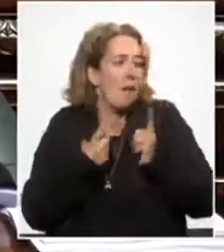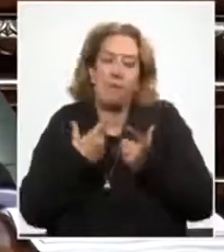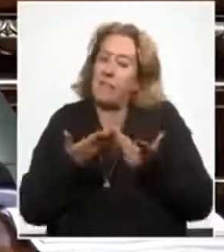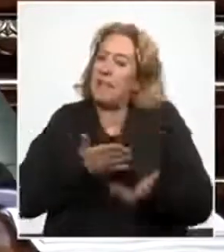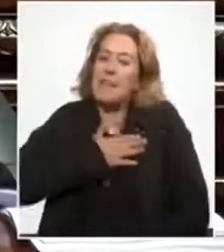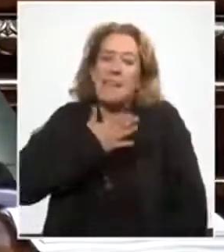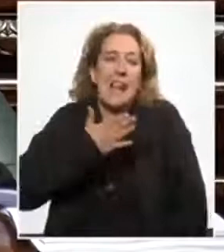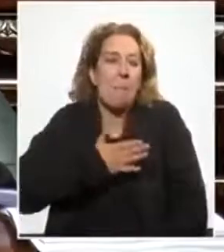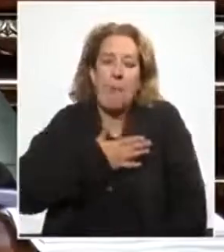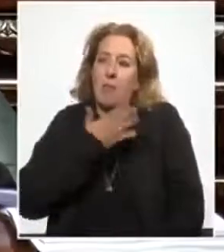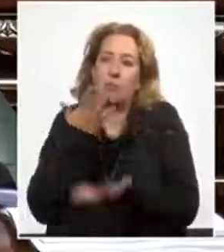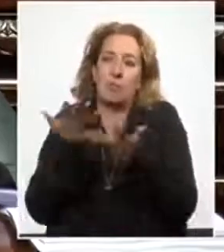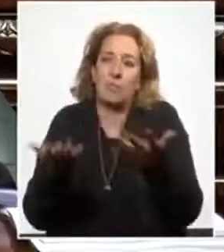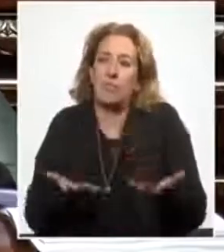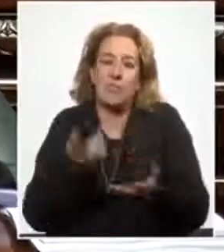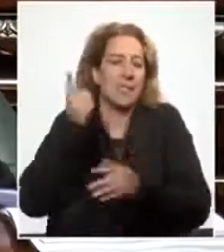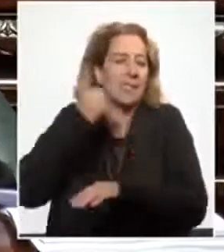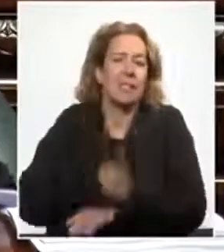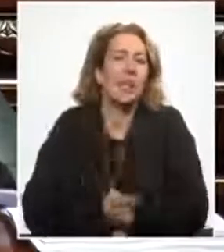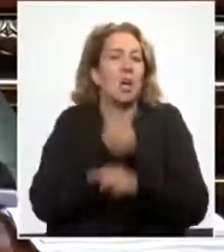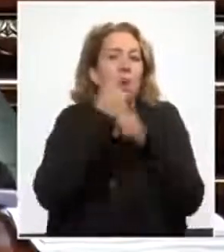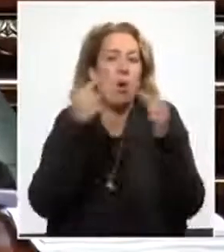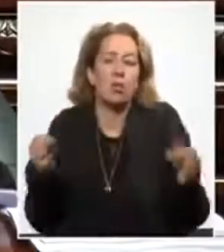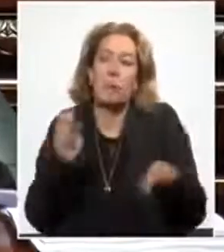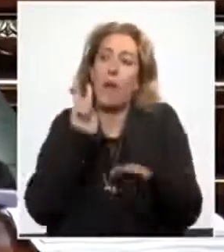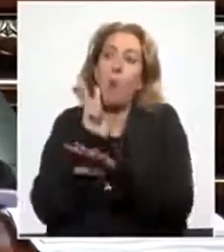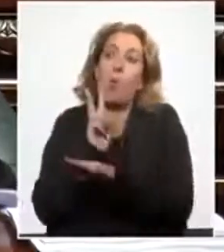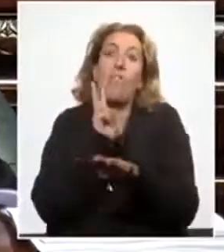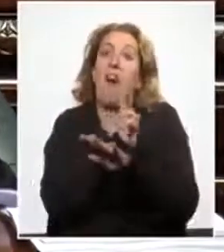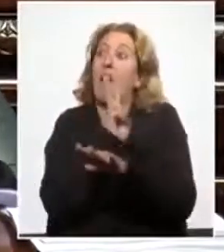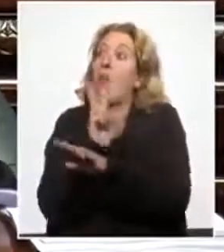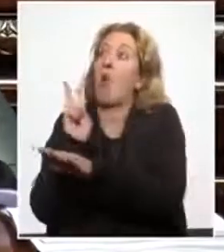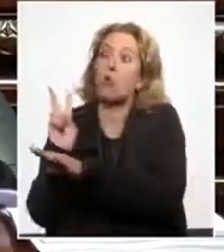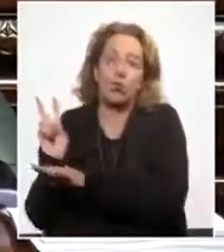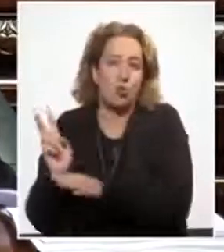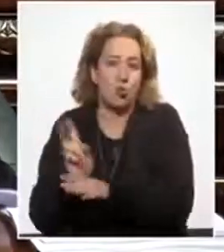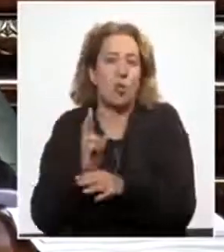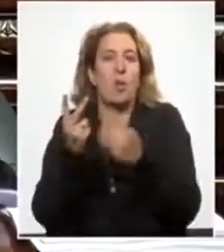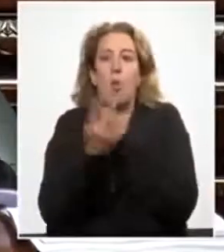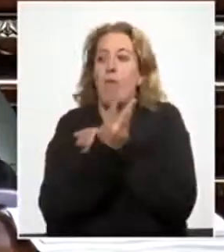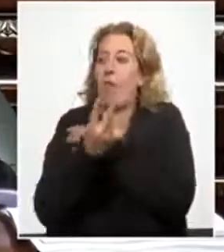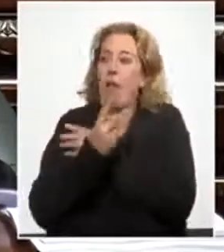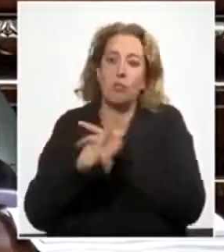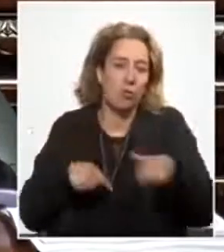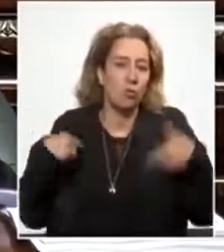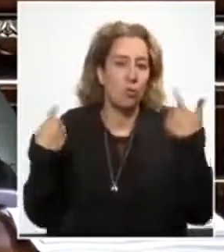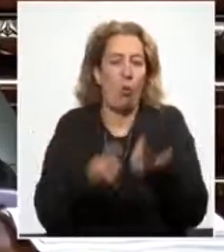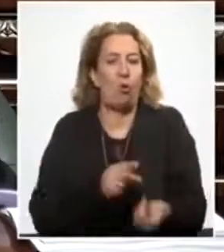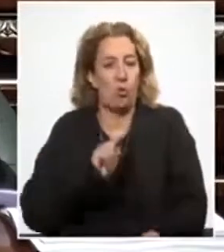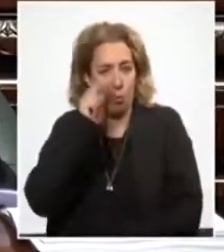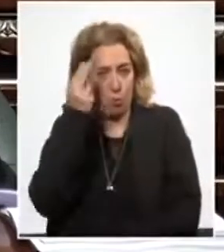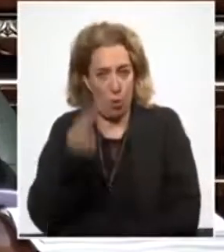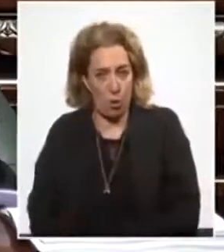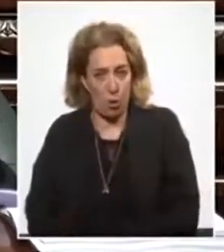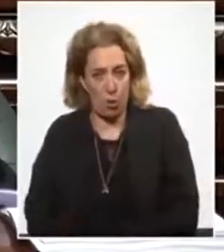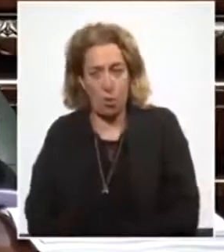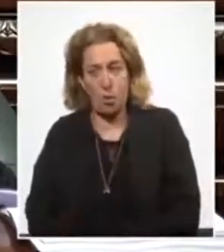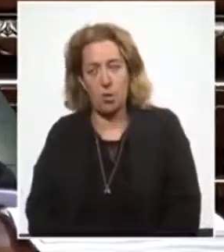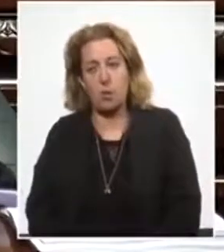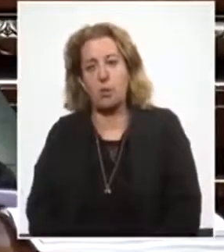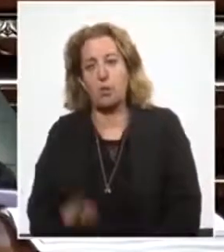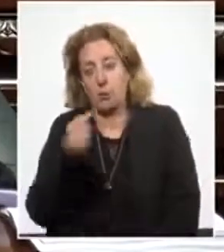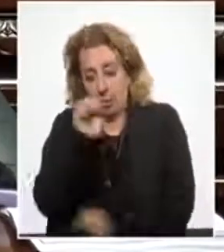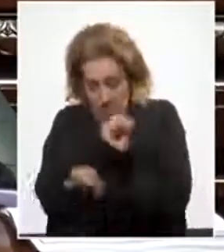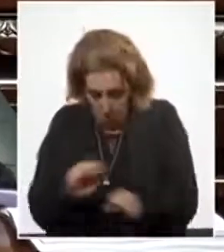reclamando que se tomen más medidas para cuidarlos y para cuidarnos todos los uruguayos, de que